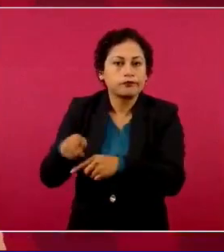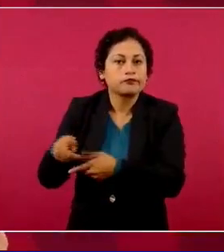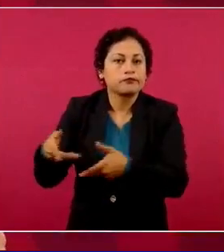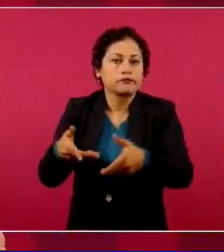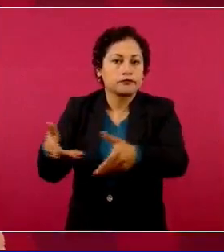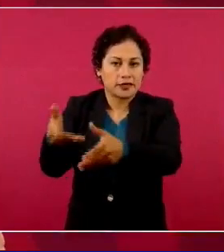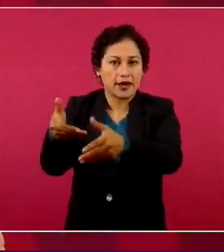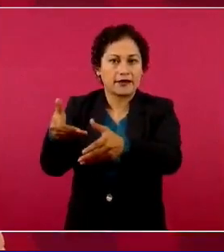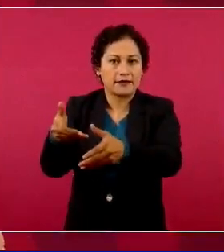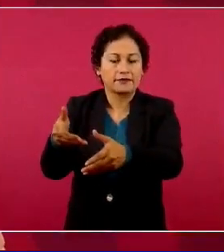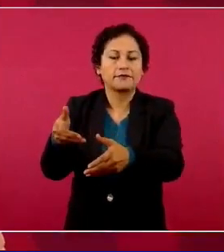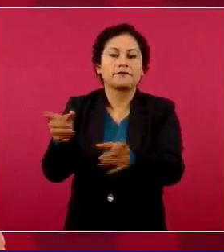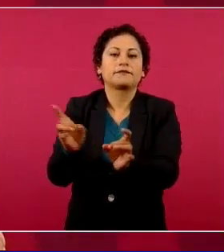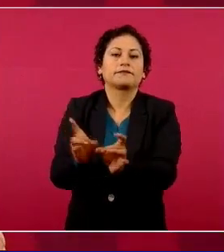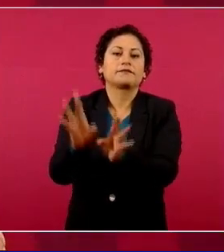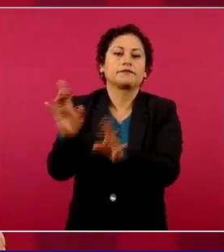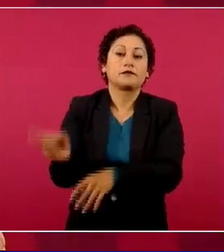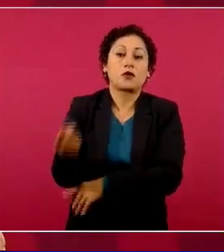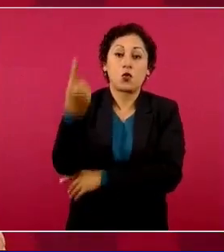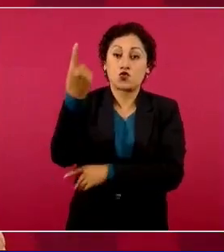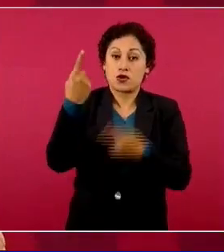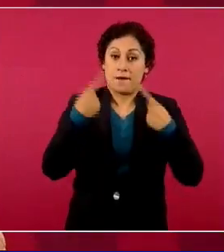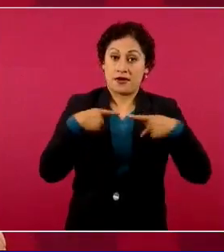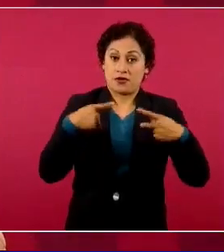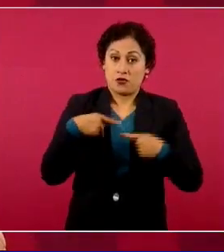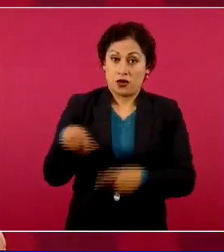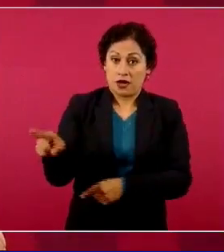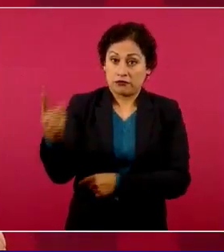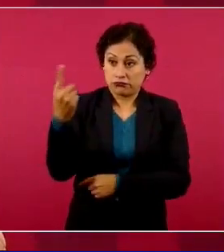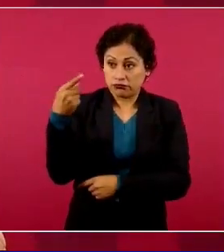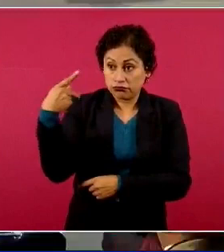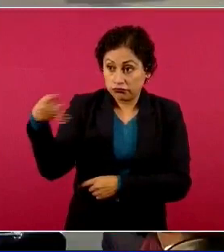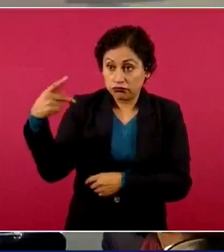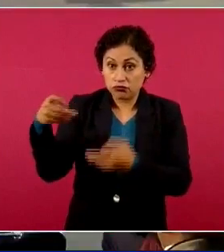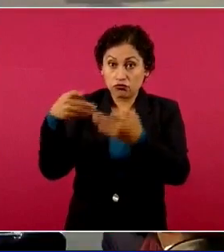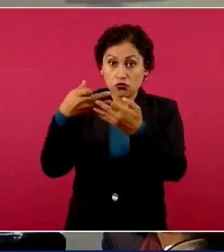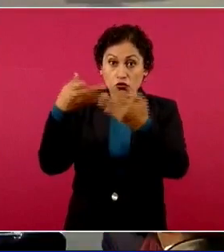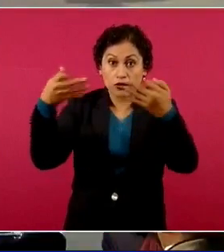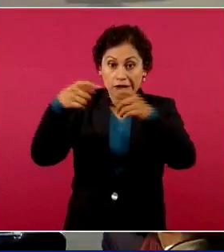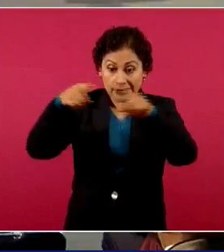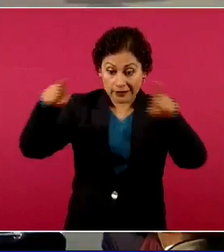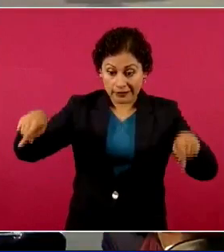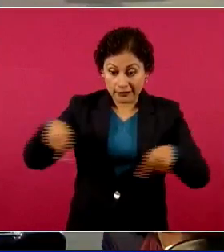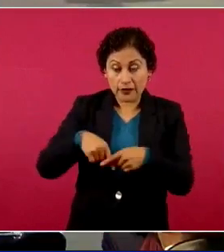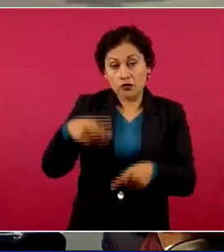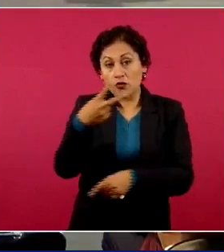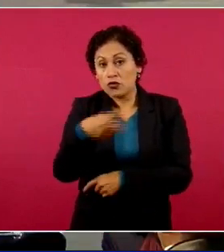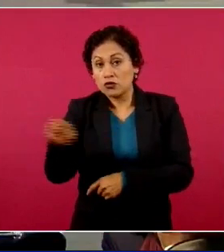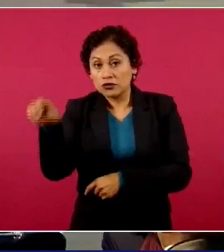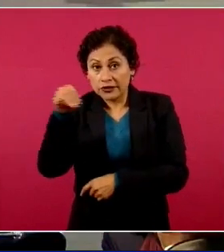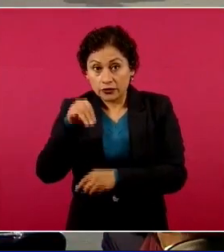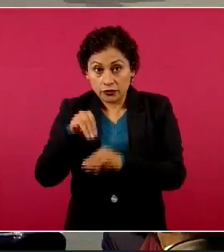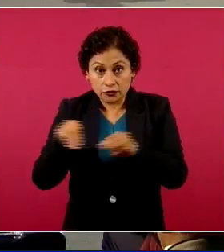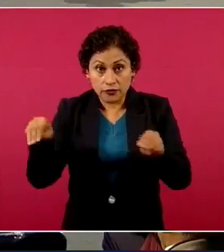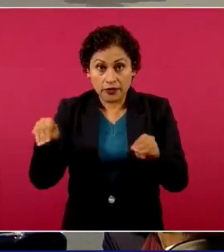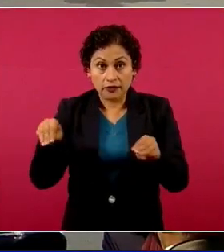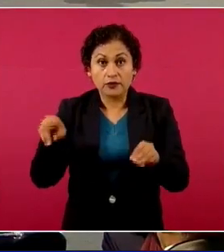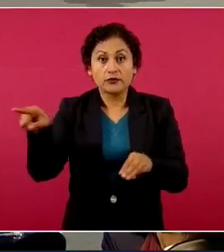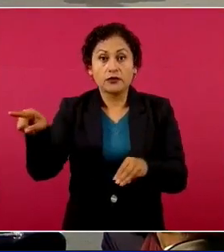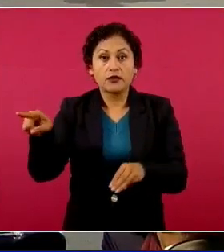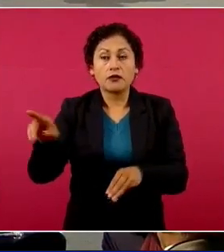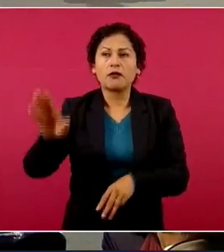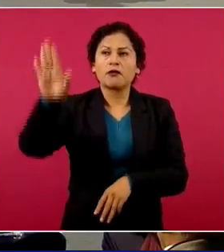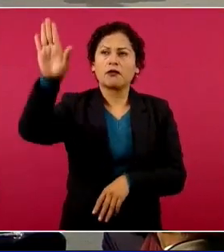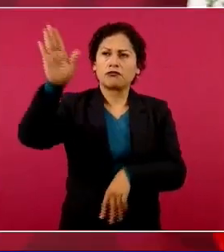un terreno creo que de 200 metros pidiendo